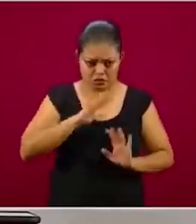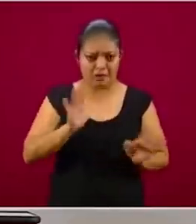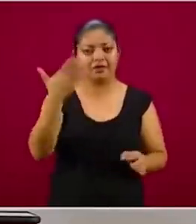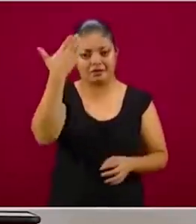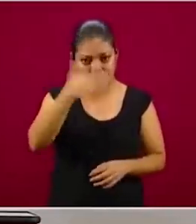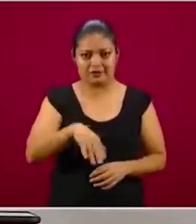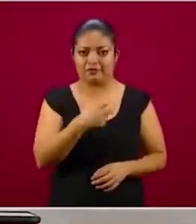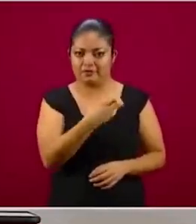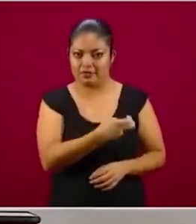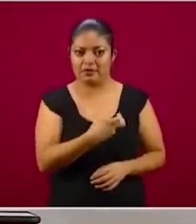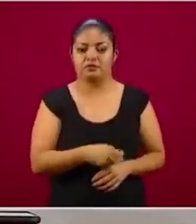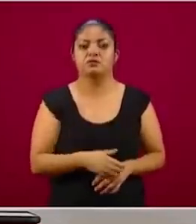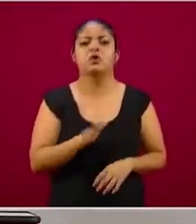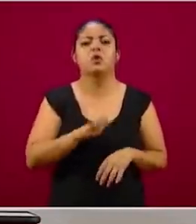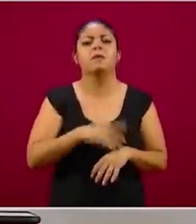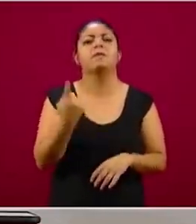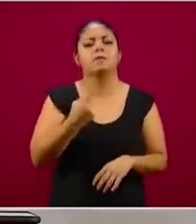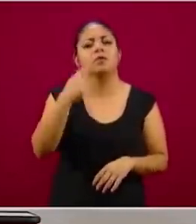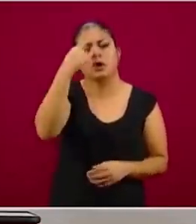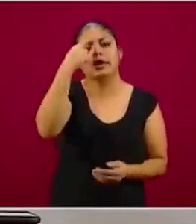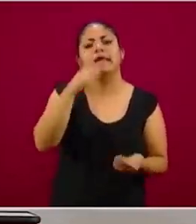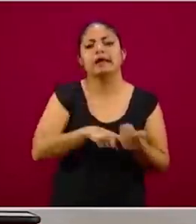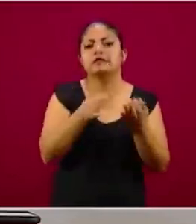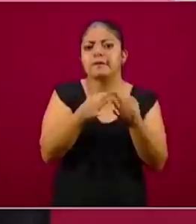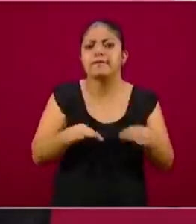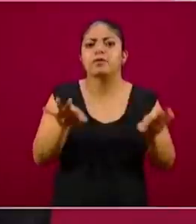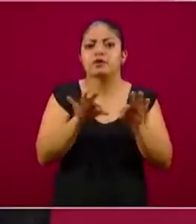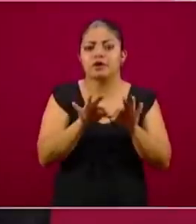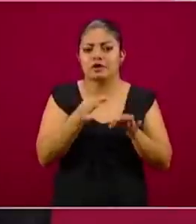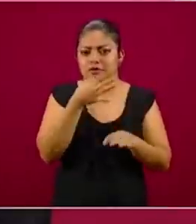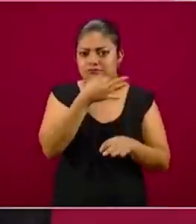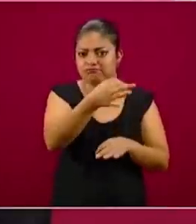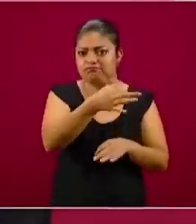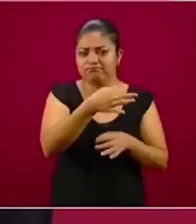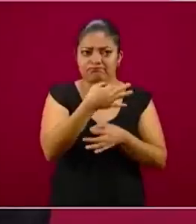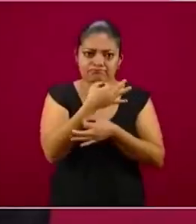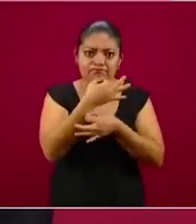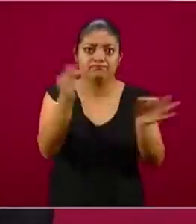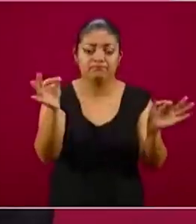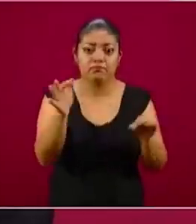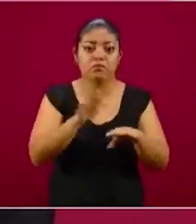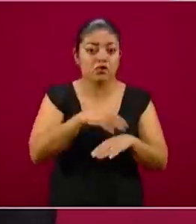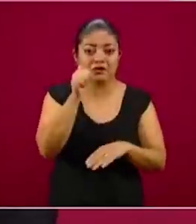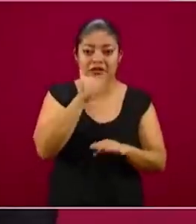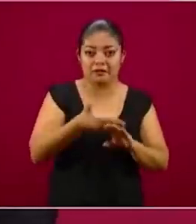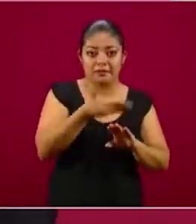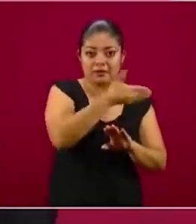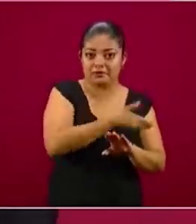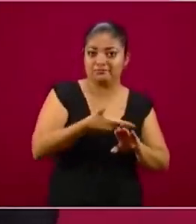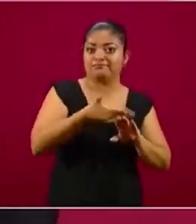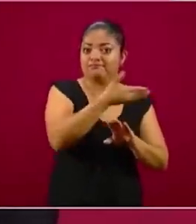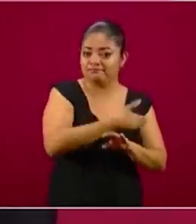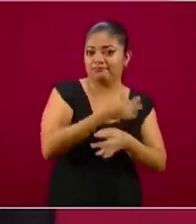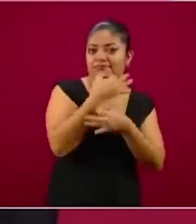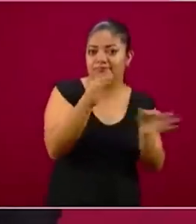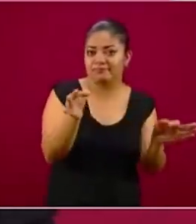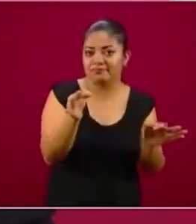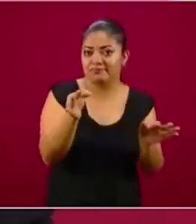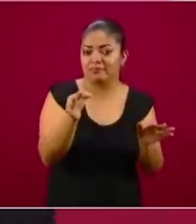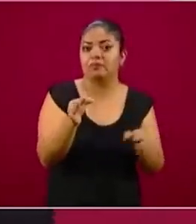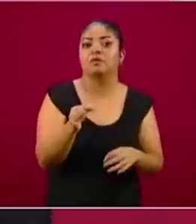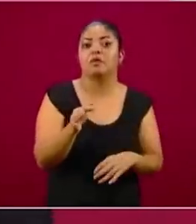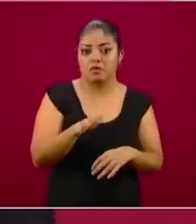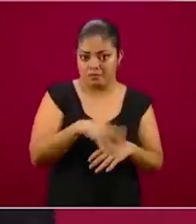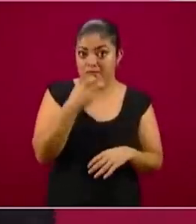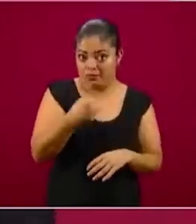¿Por qué creemos que es importantísimo anunciar, como lo hemos hecho en cada momento con antelación las cosas, precisamente,